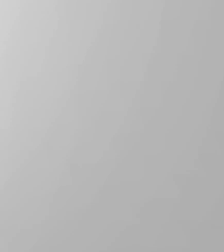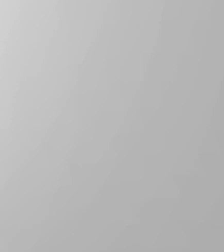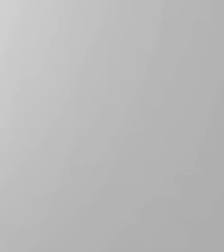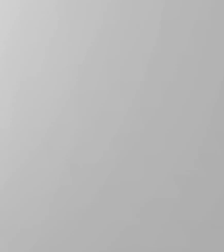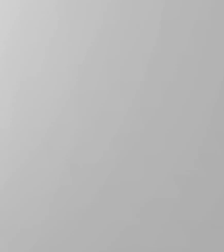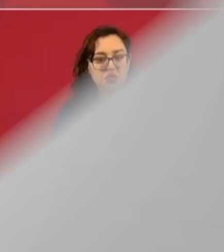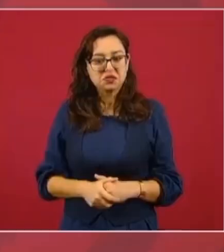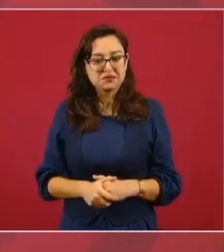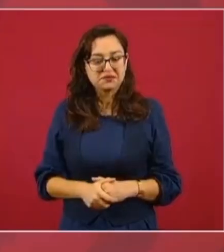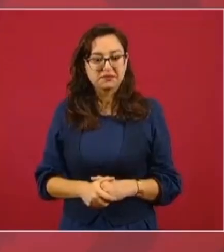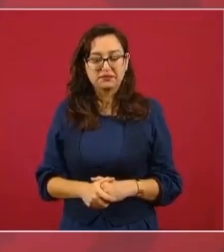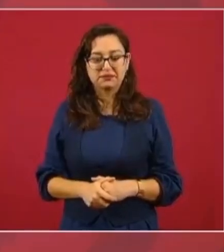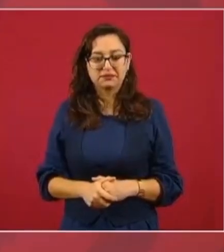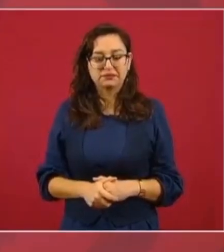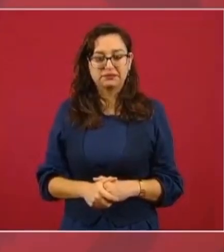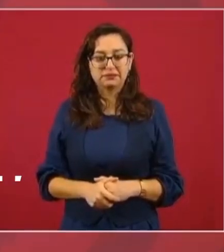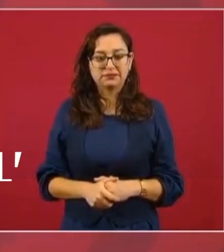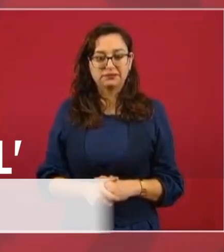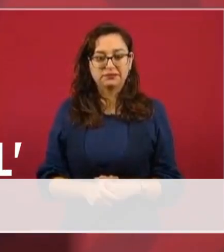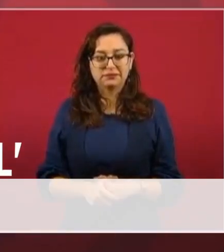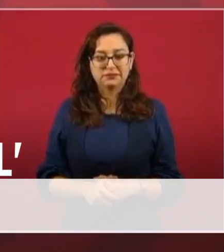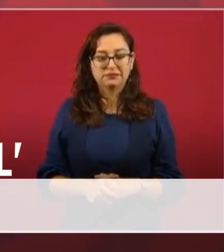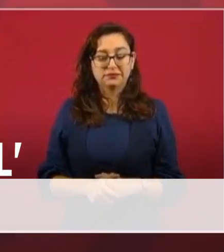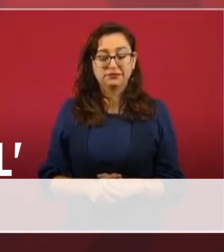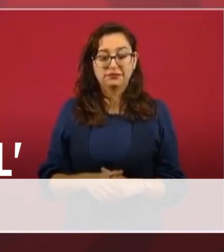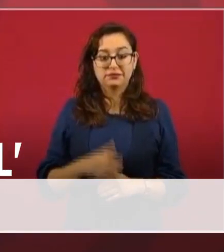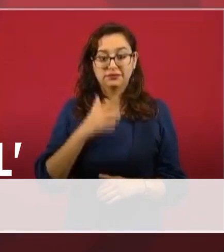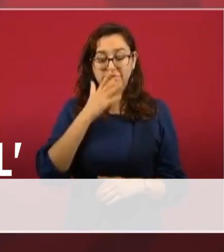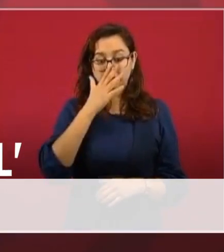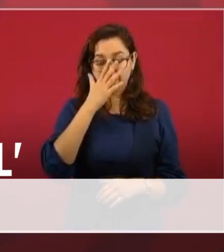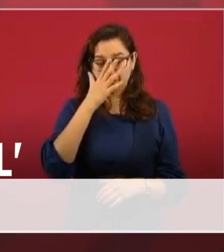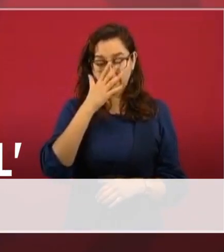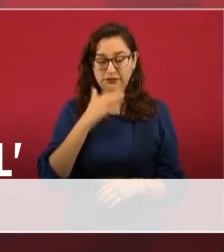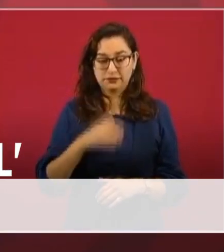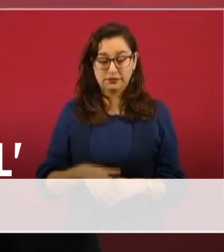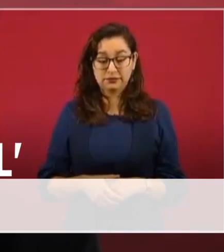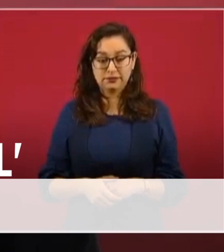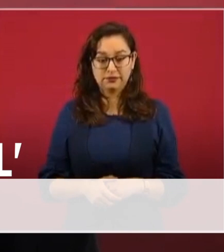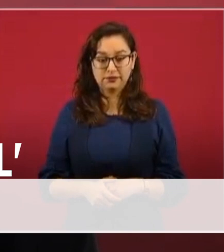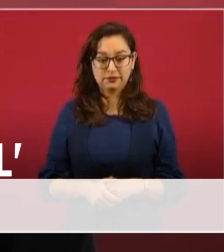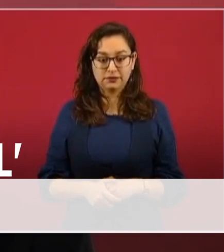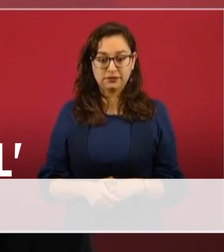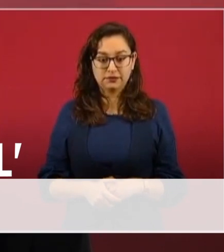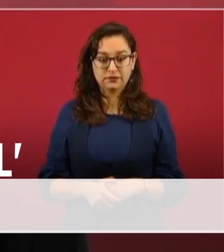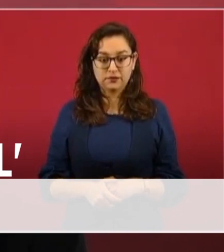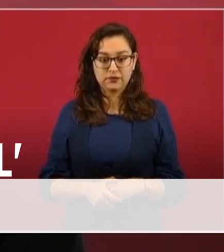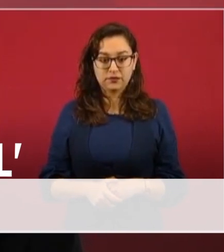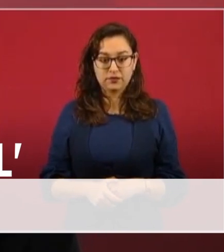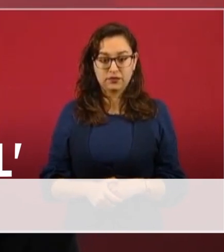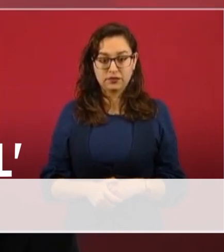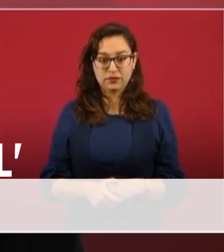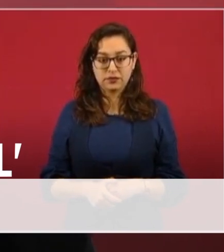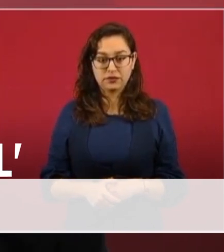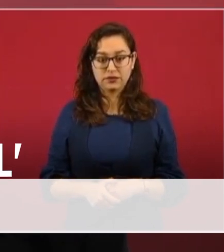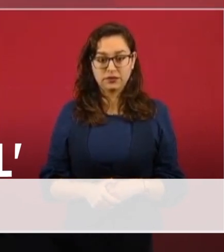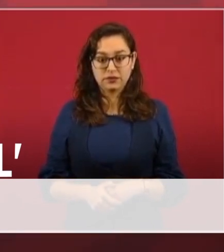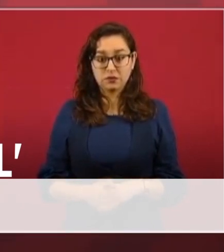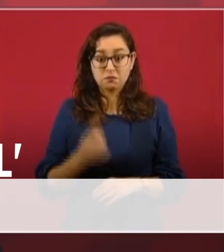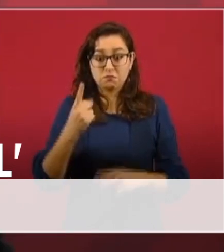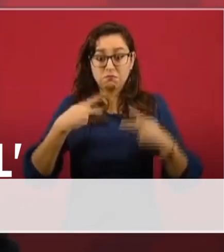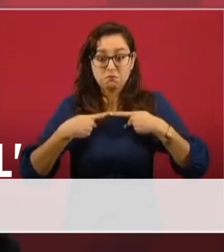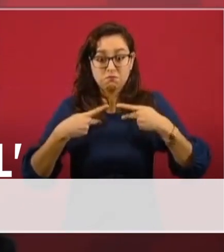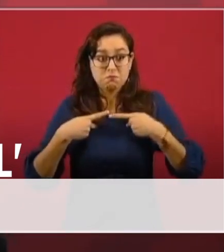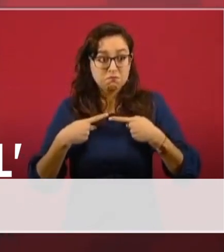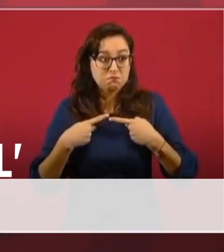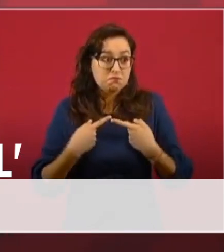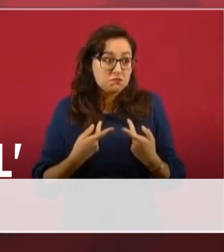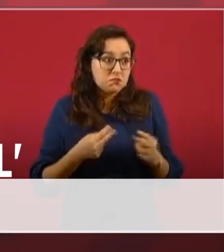Entonces, una persona pensaba que no estaba mal